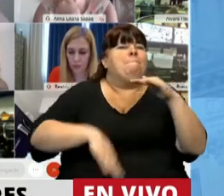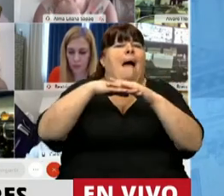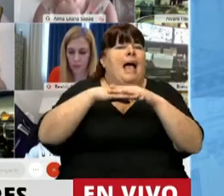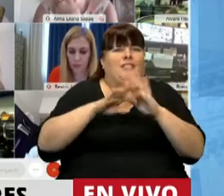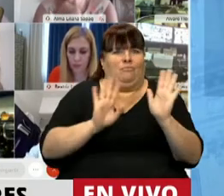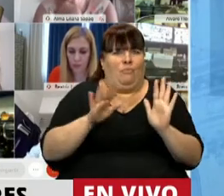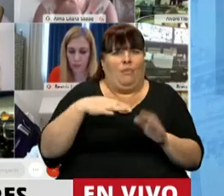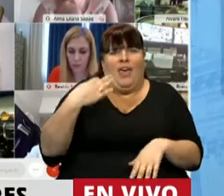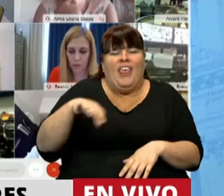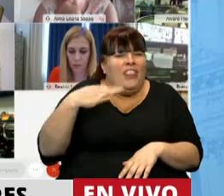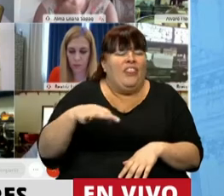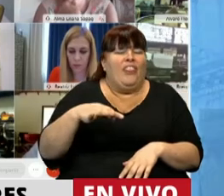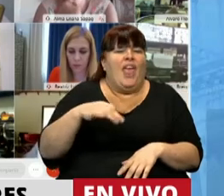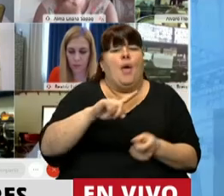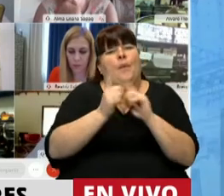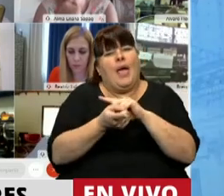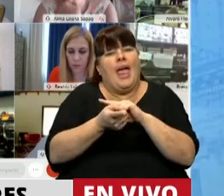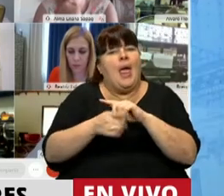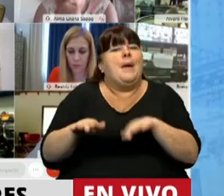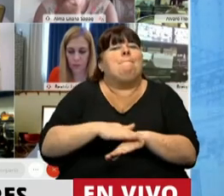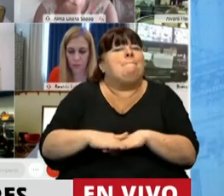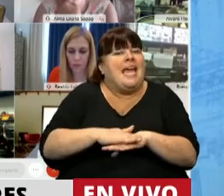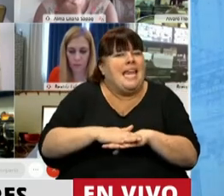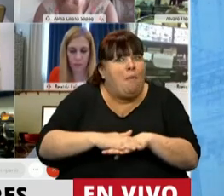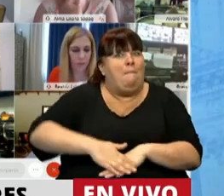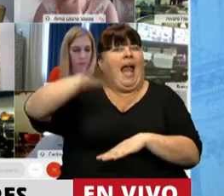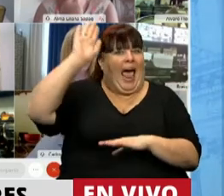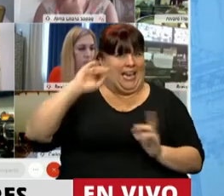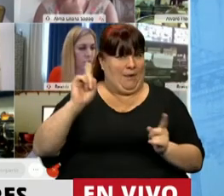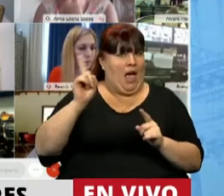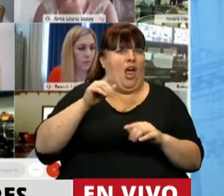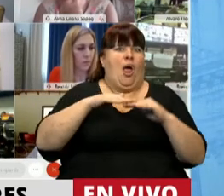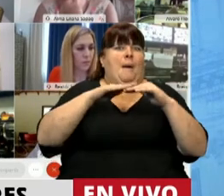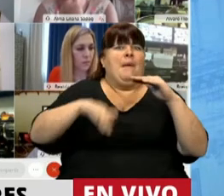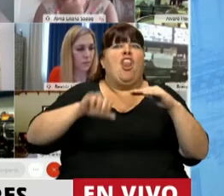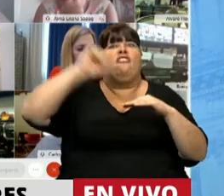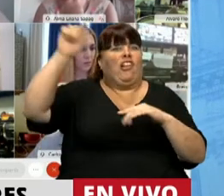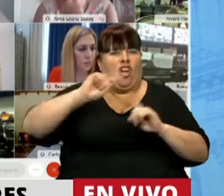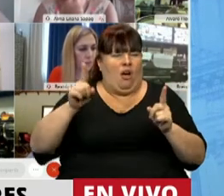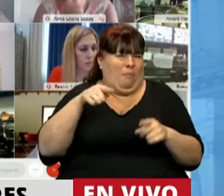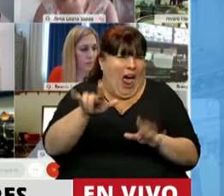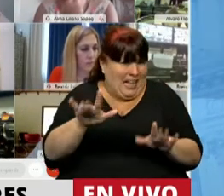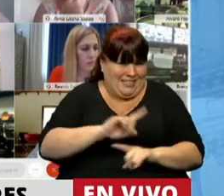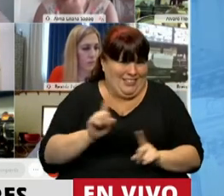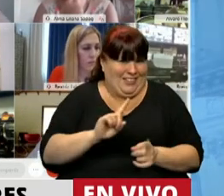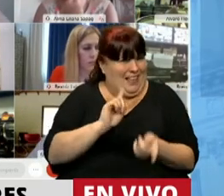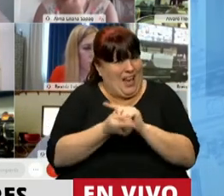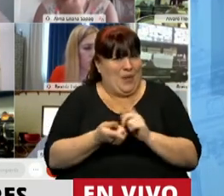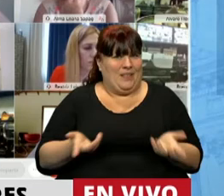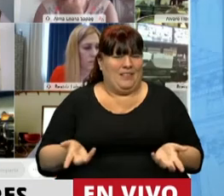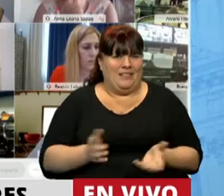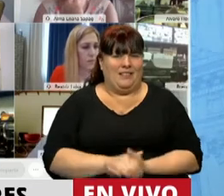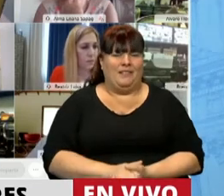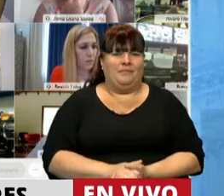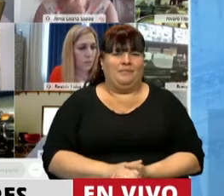máximo, debería tener un piso mínimo que no sea inferior a la inflación, pero eso no va a ser así, eso no va a